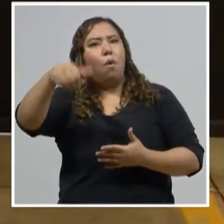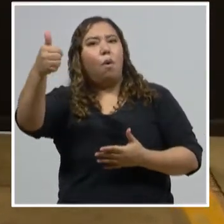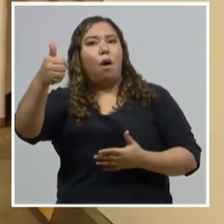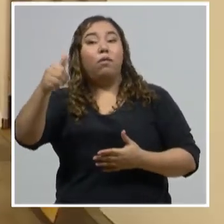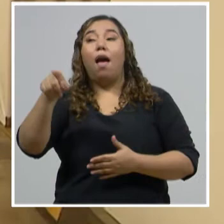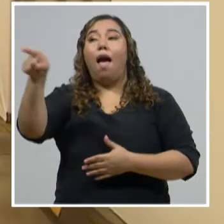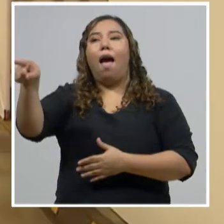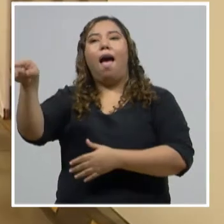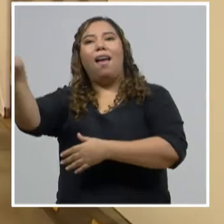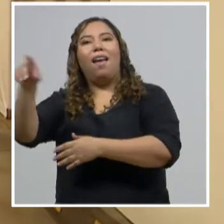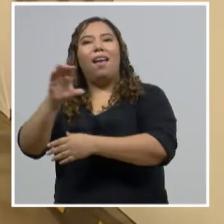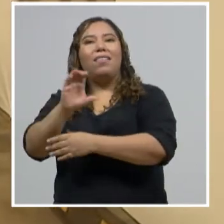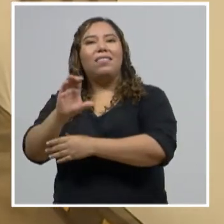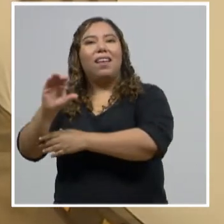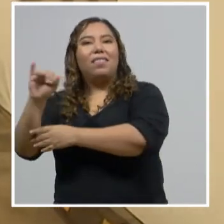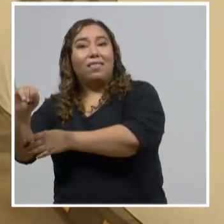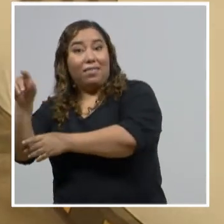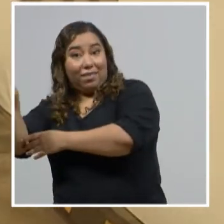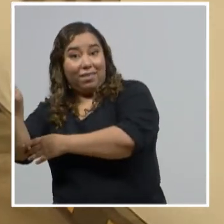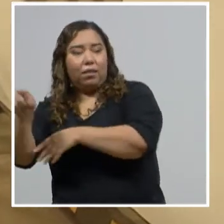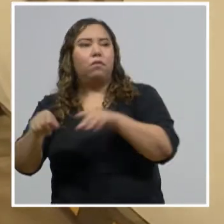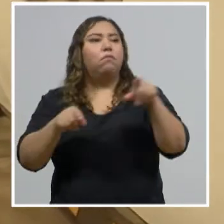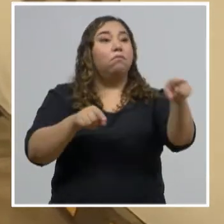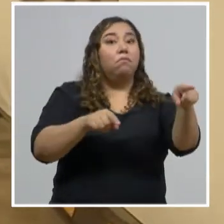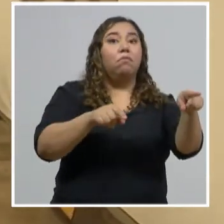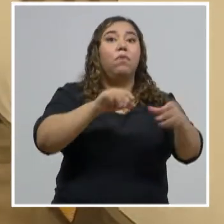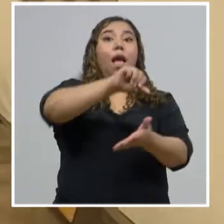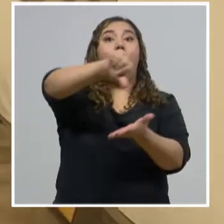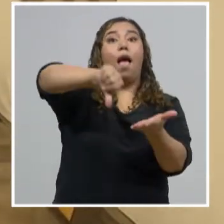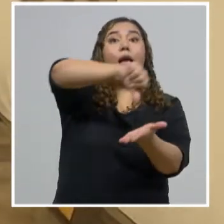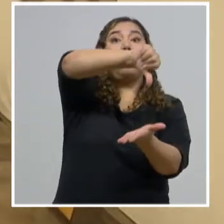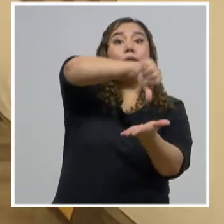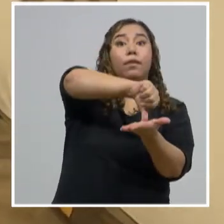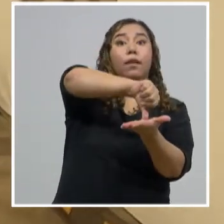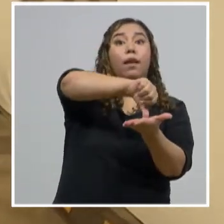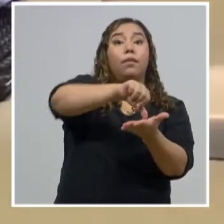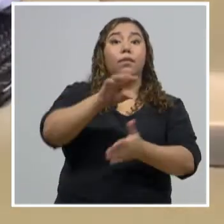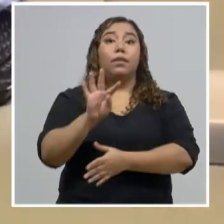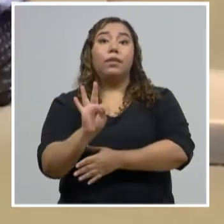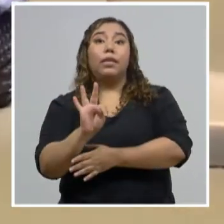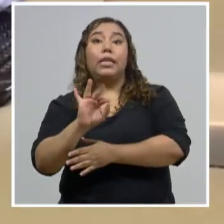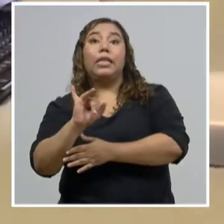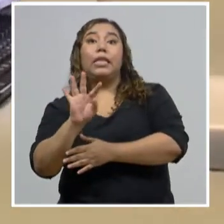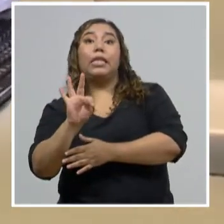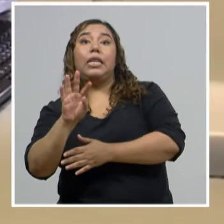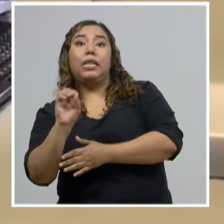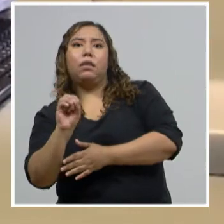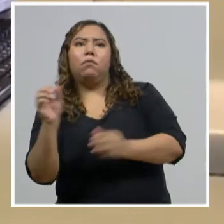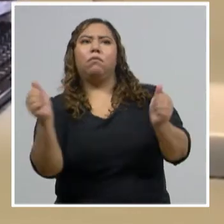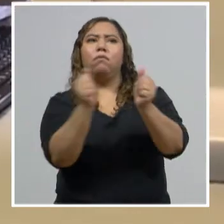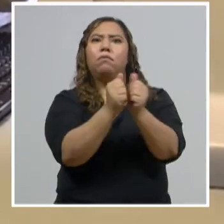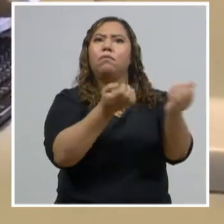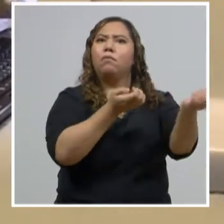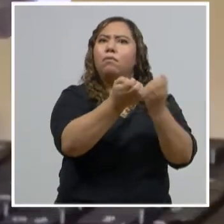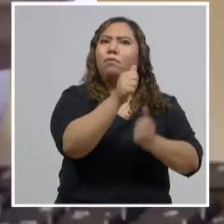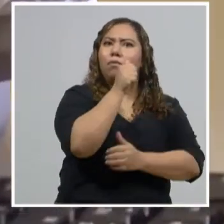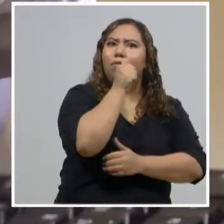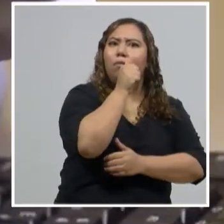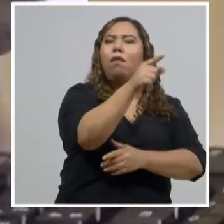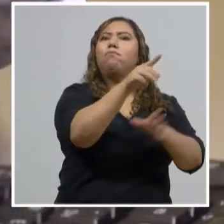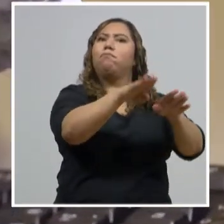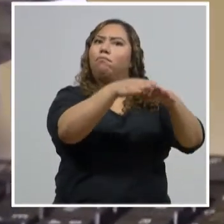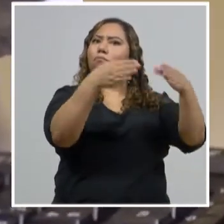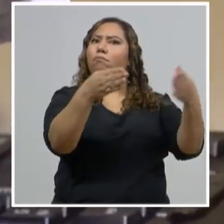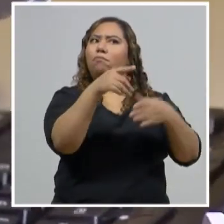de traje que ha promovido el alcalde Tito Afura con la empresa privada en el centro de traje ubicado en el Boulevard Juan Pablo.